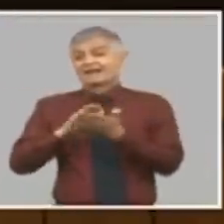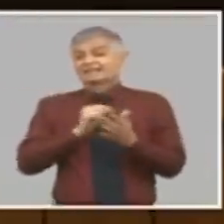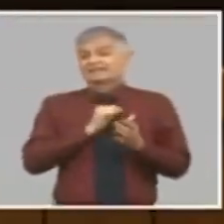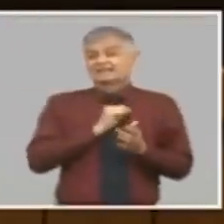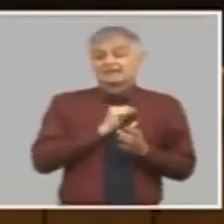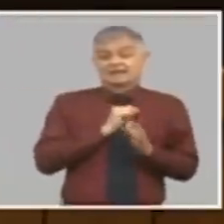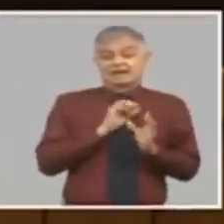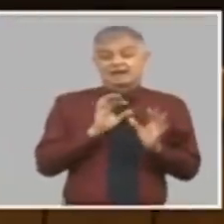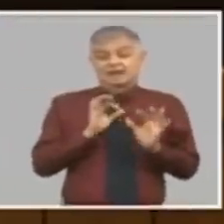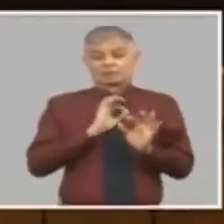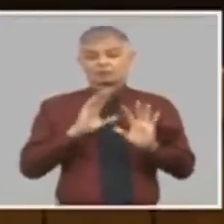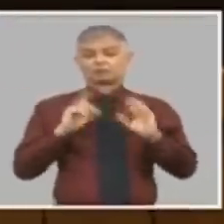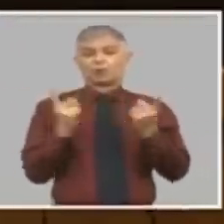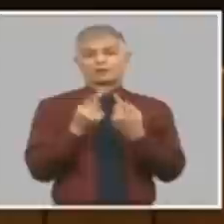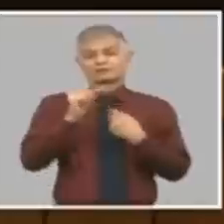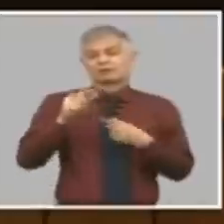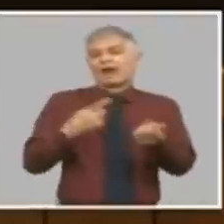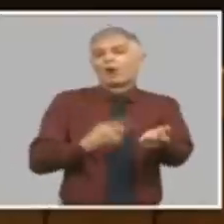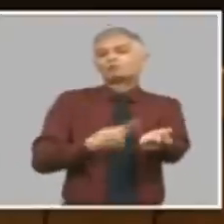compra del dinero que gana hoy.